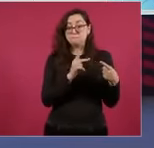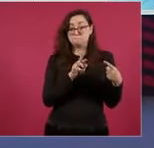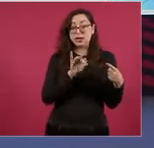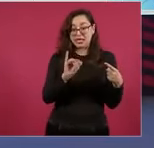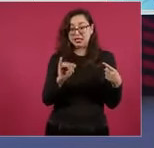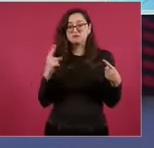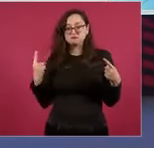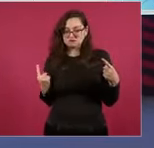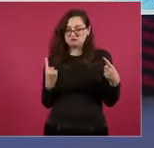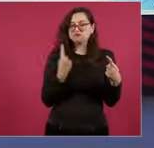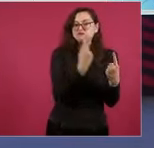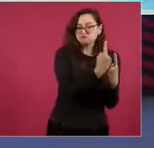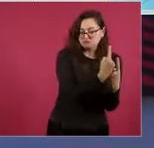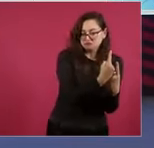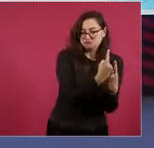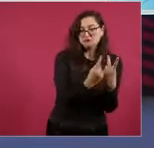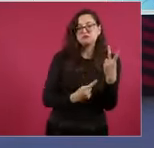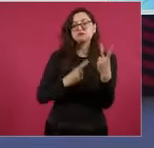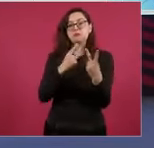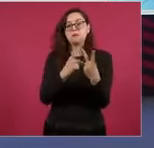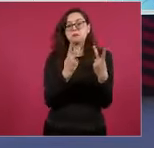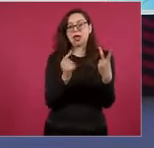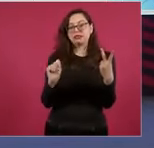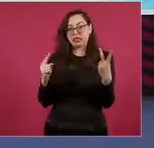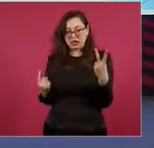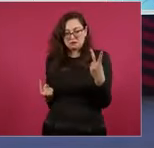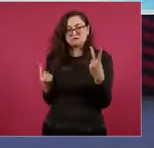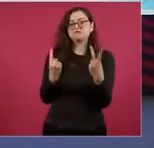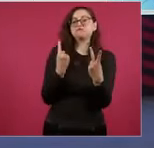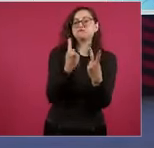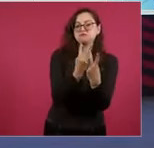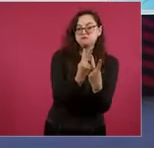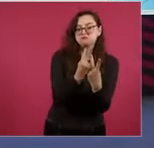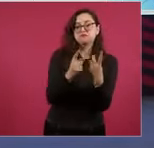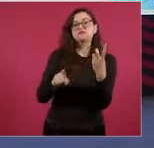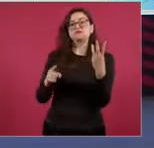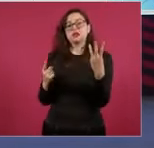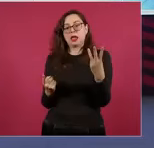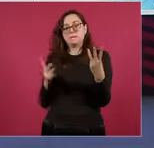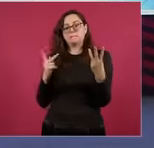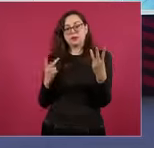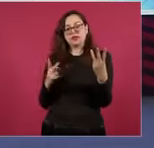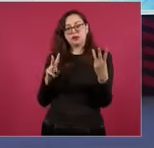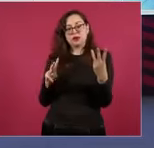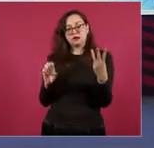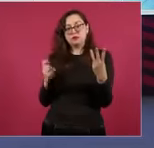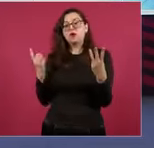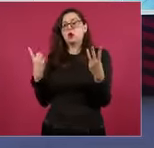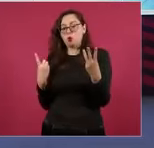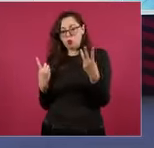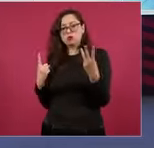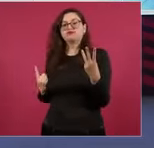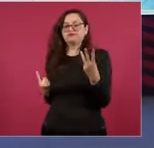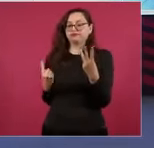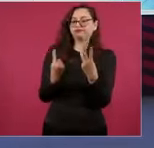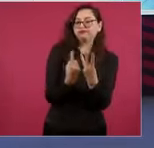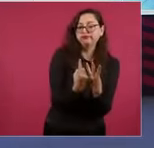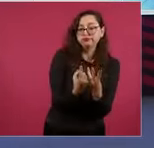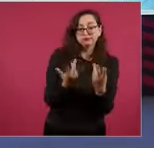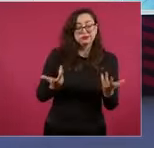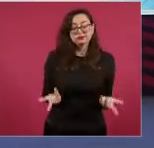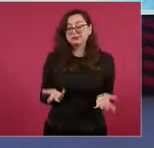punto 78, del PT punto 69 y del Verde Ecologista punto 93.